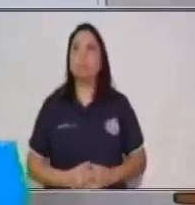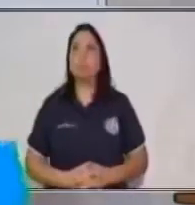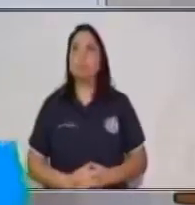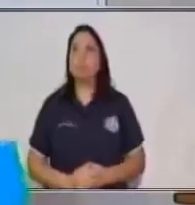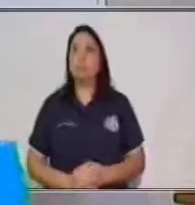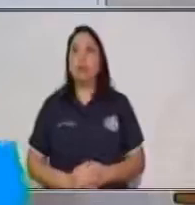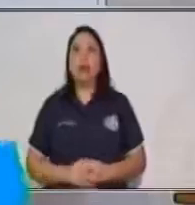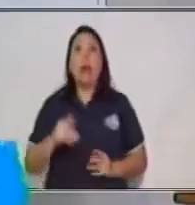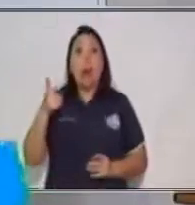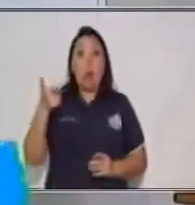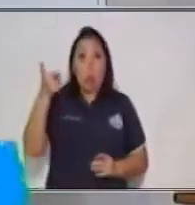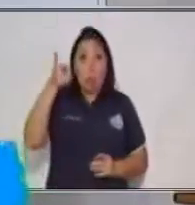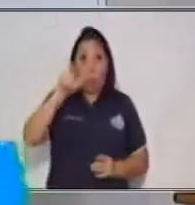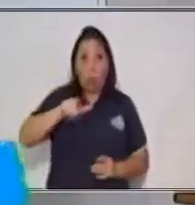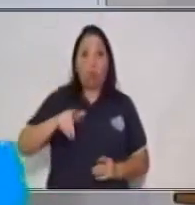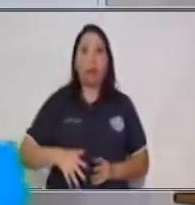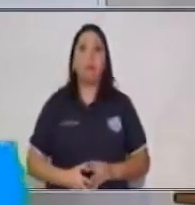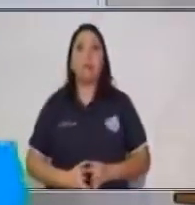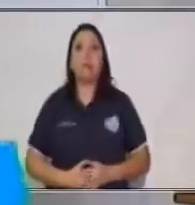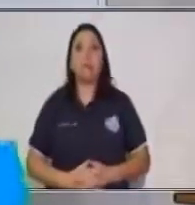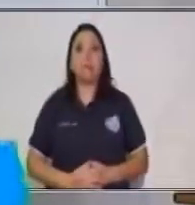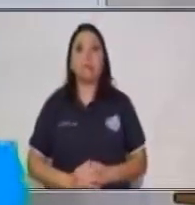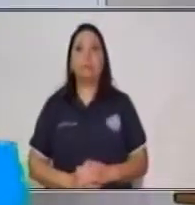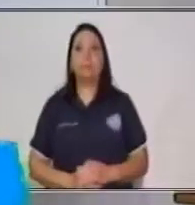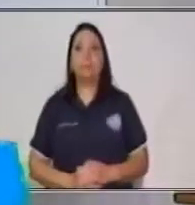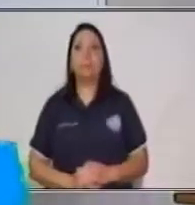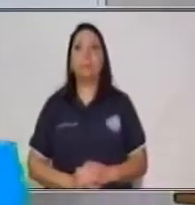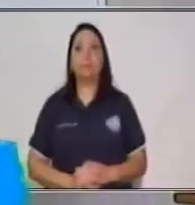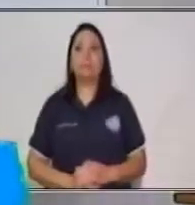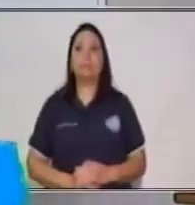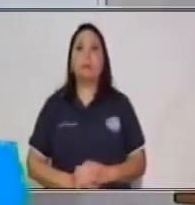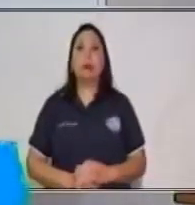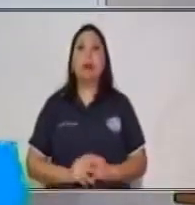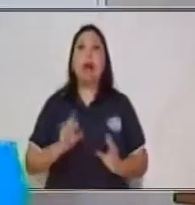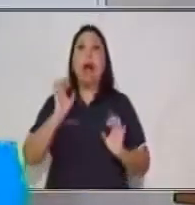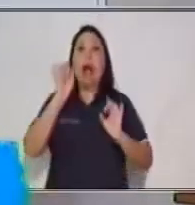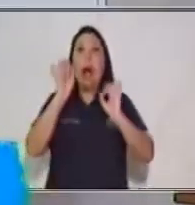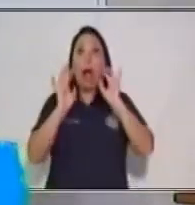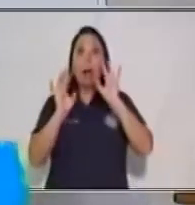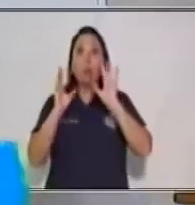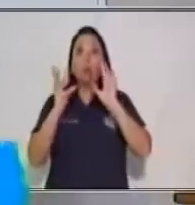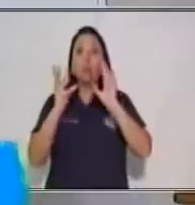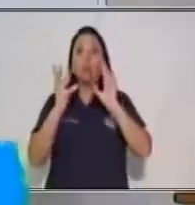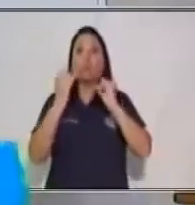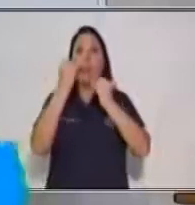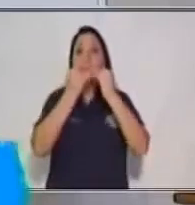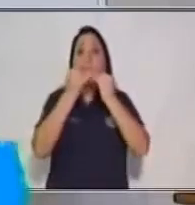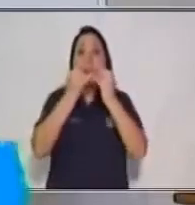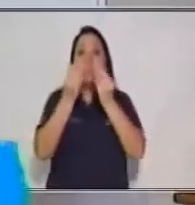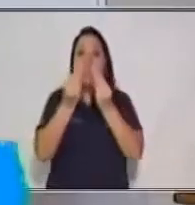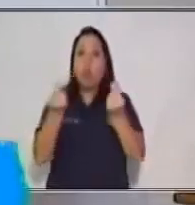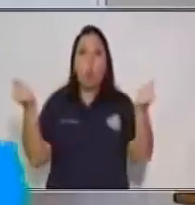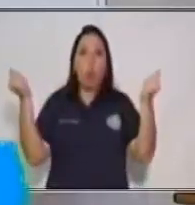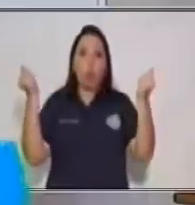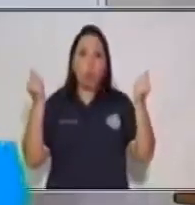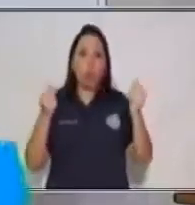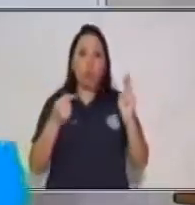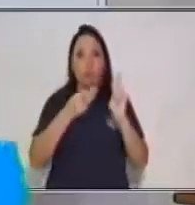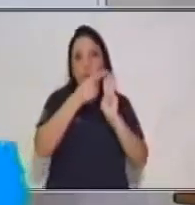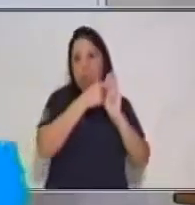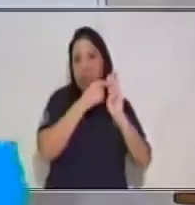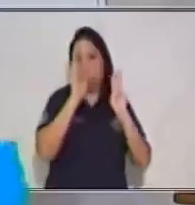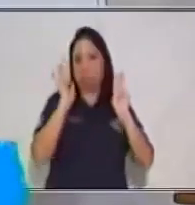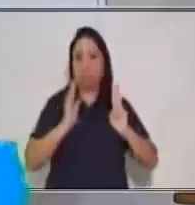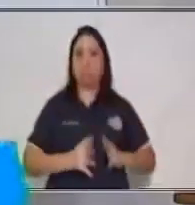Luego tenemos que, algunas conclusiones. Puedes sacar conclusiones,